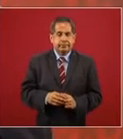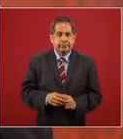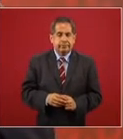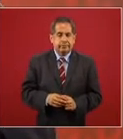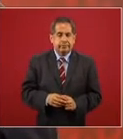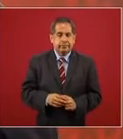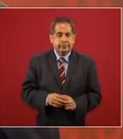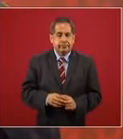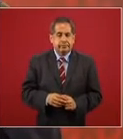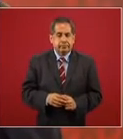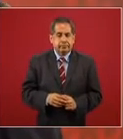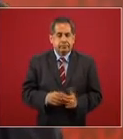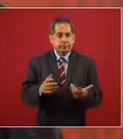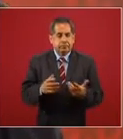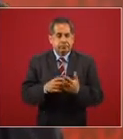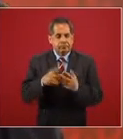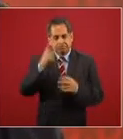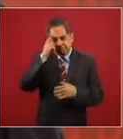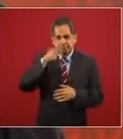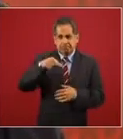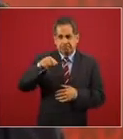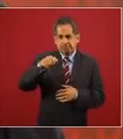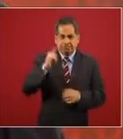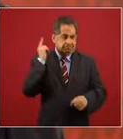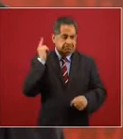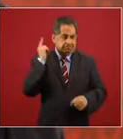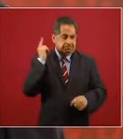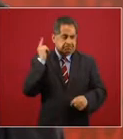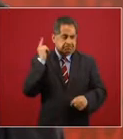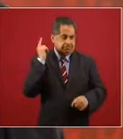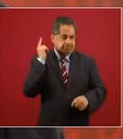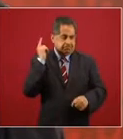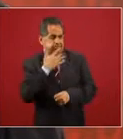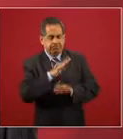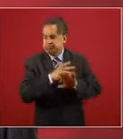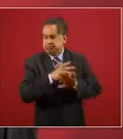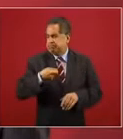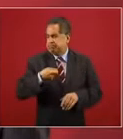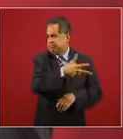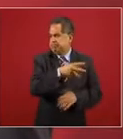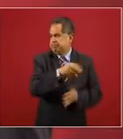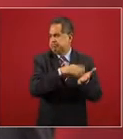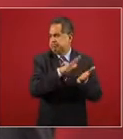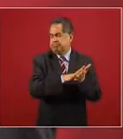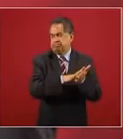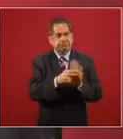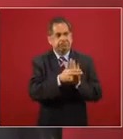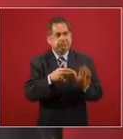sea estigmatizada la corrupción para que